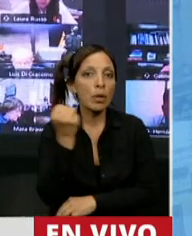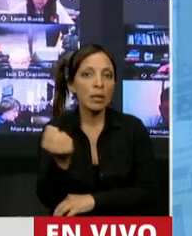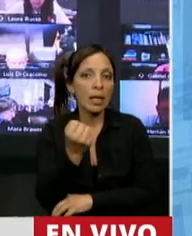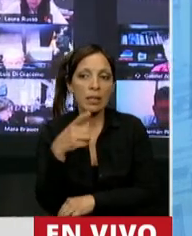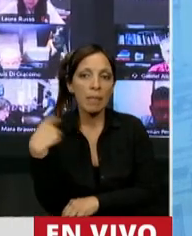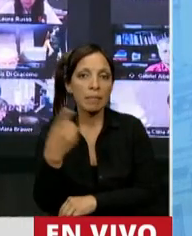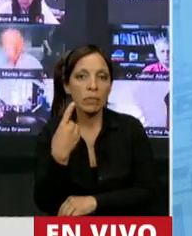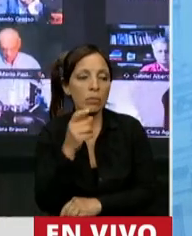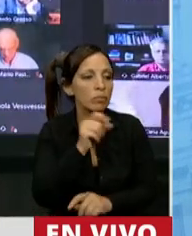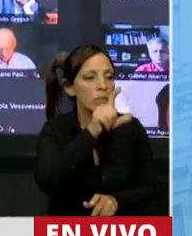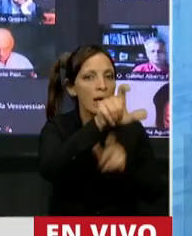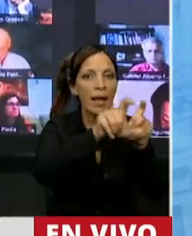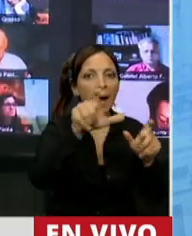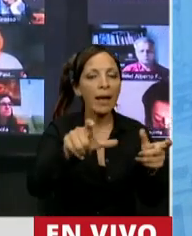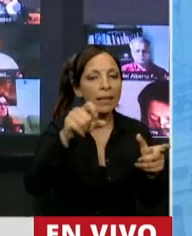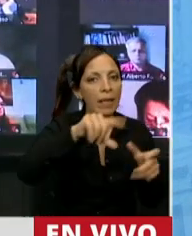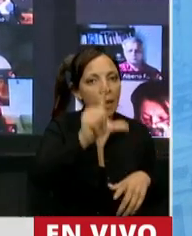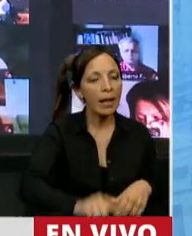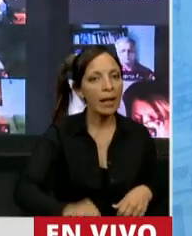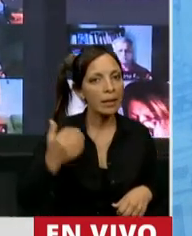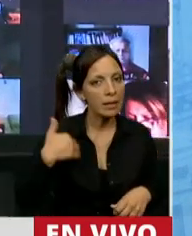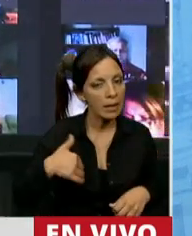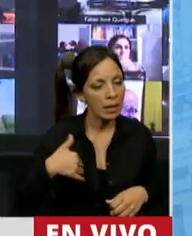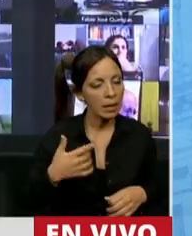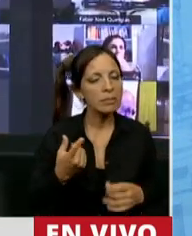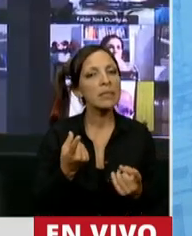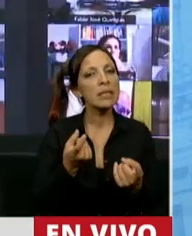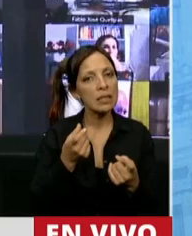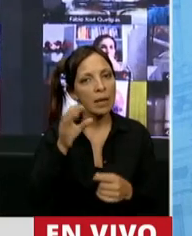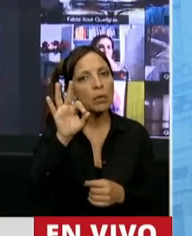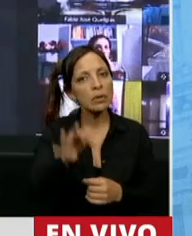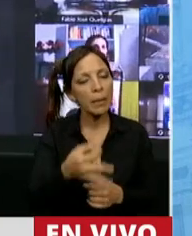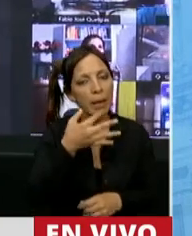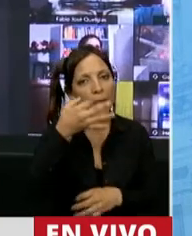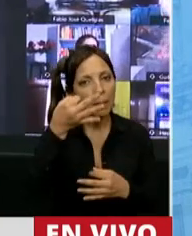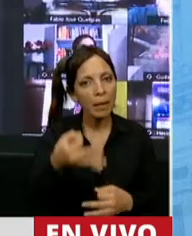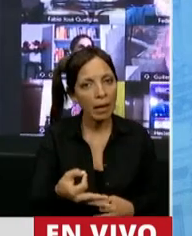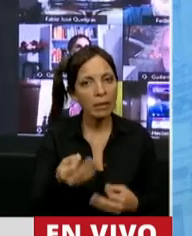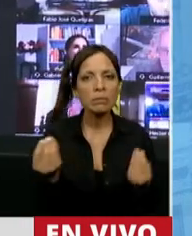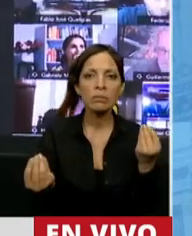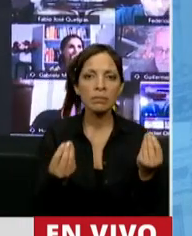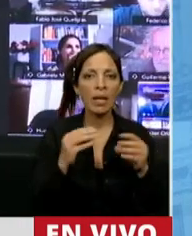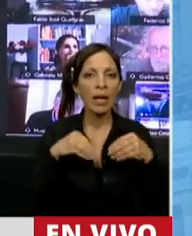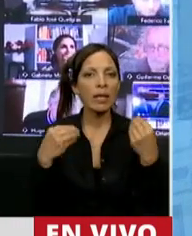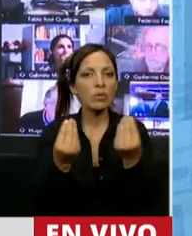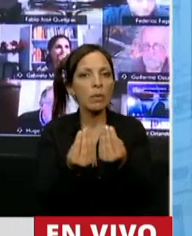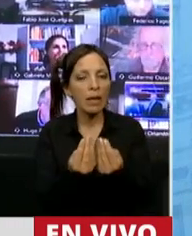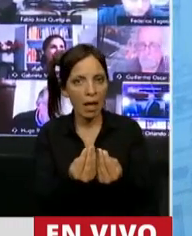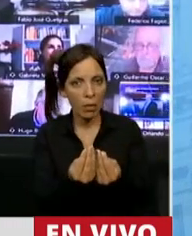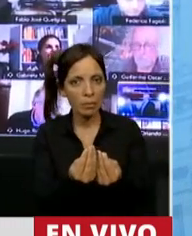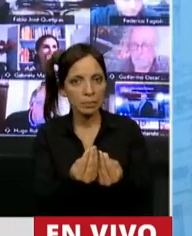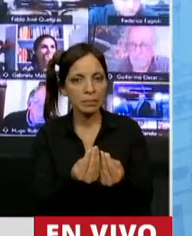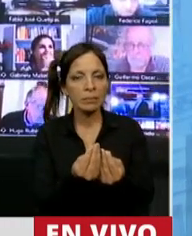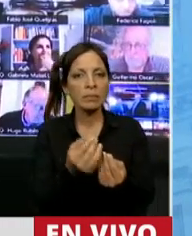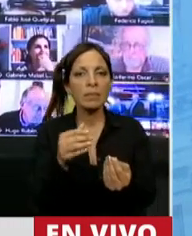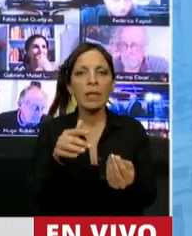en nuestro país y queremos saber realmente qué resultados se obtienen en